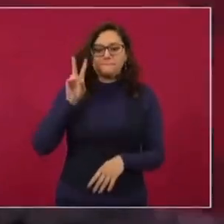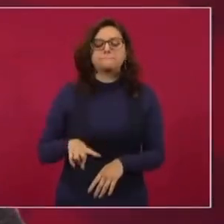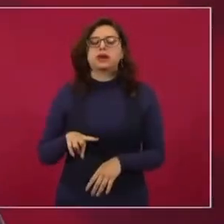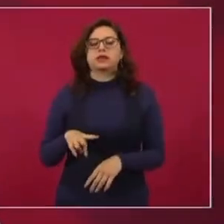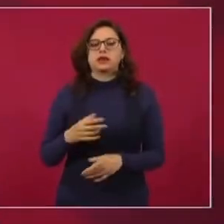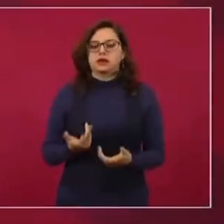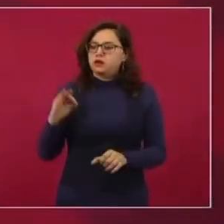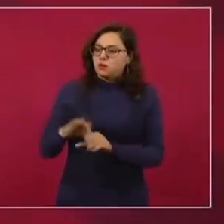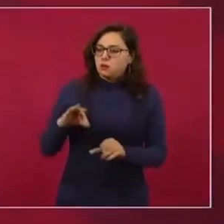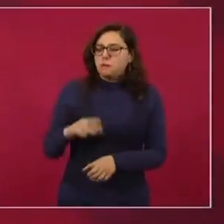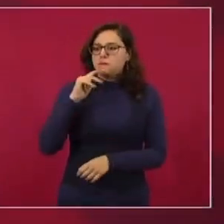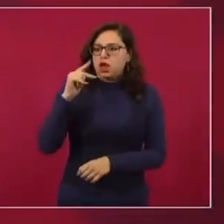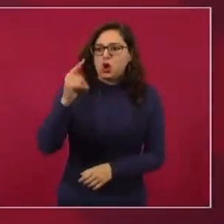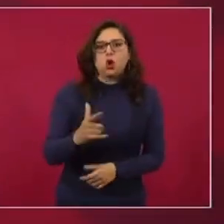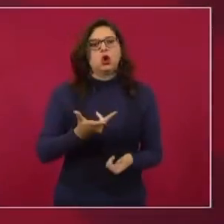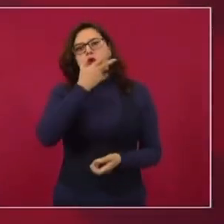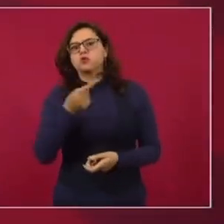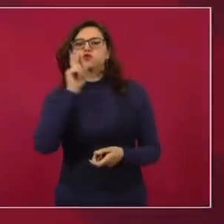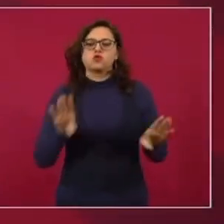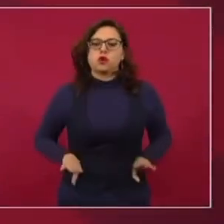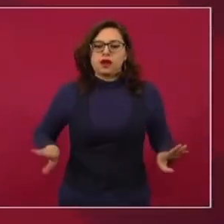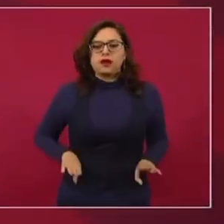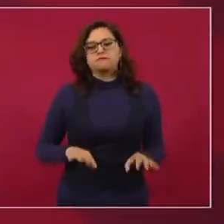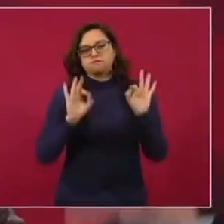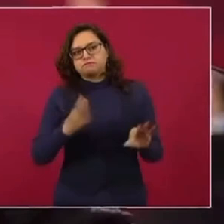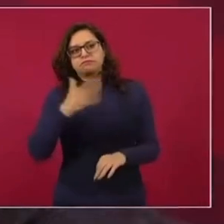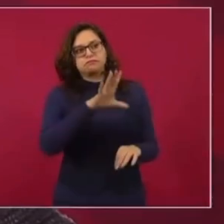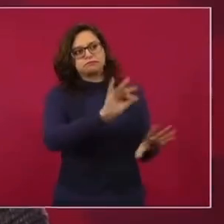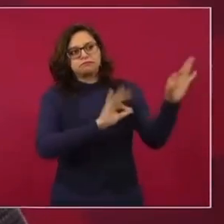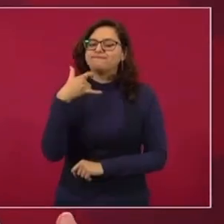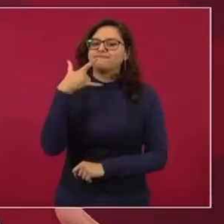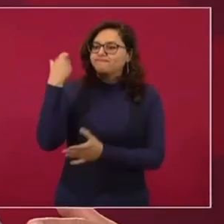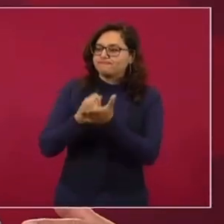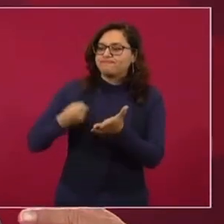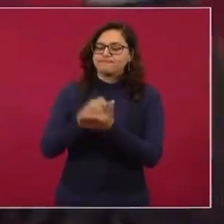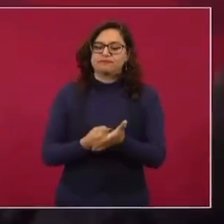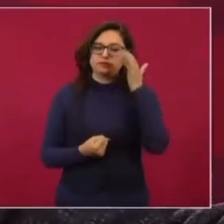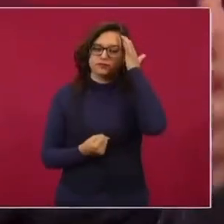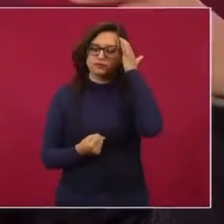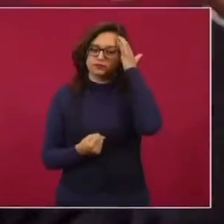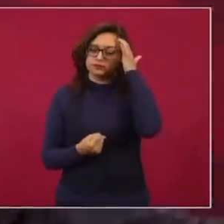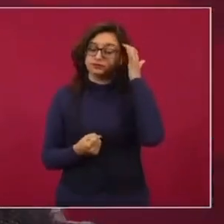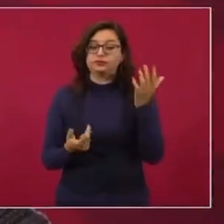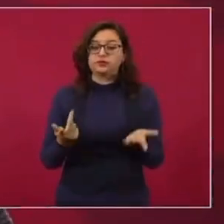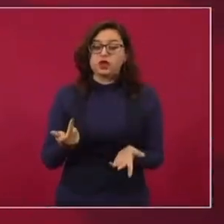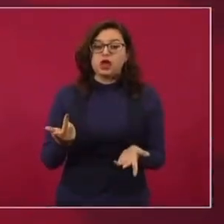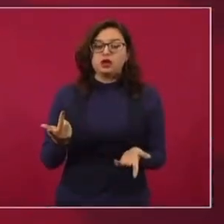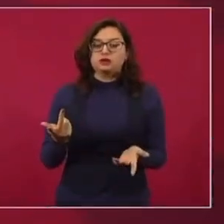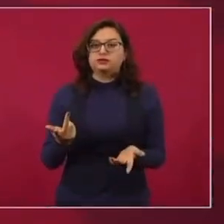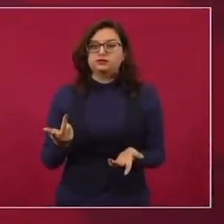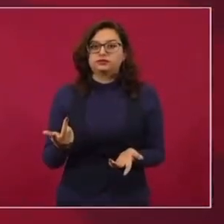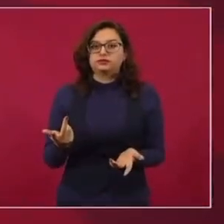cada vez sean mejores los dirigentes, mujeres u hombres, pues que sigan luchando. Esto no es un proceso